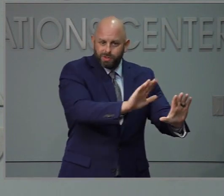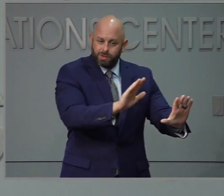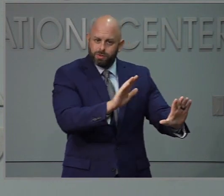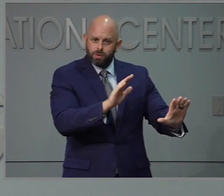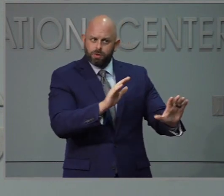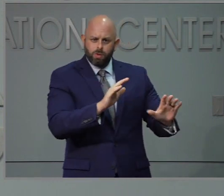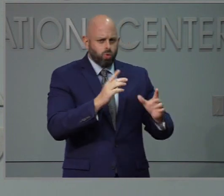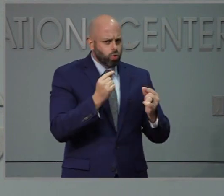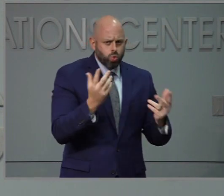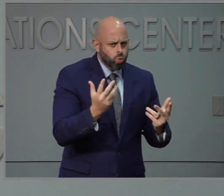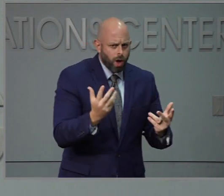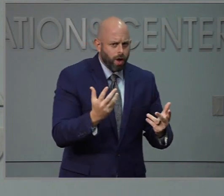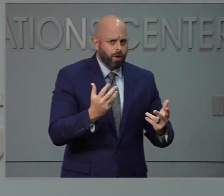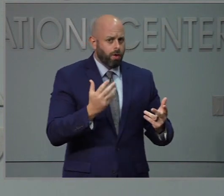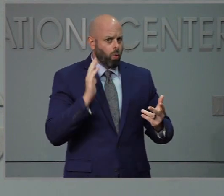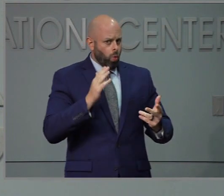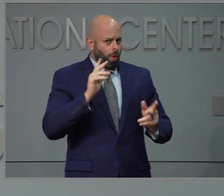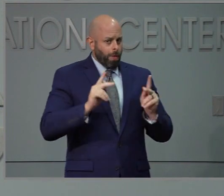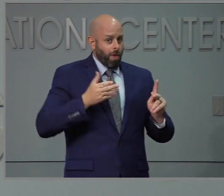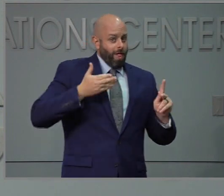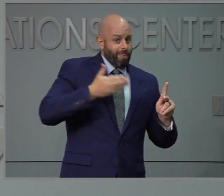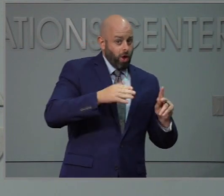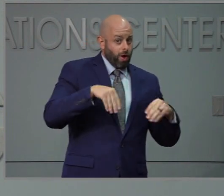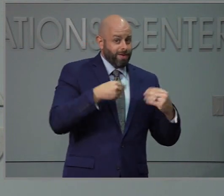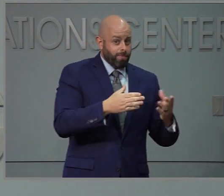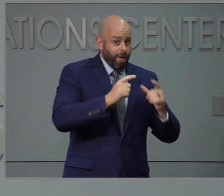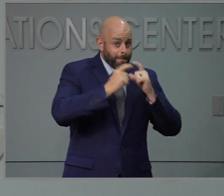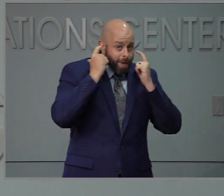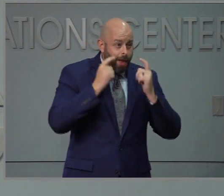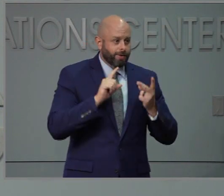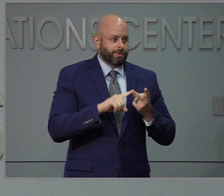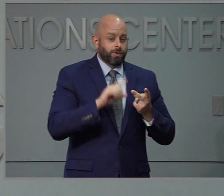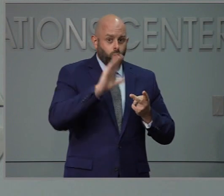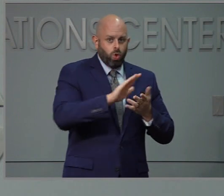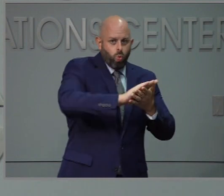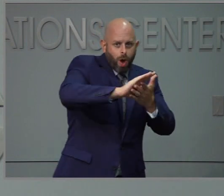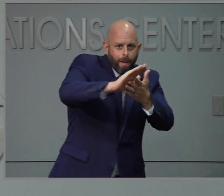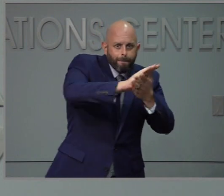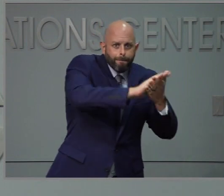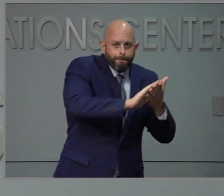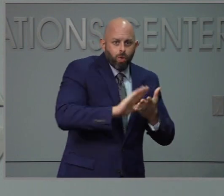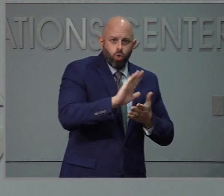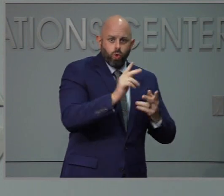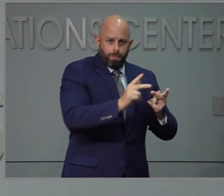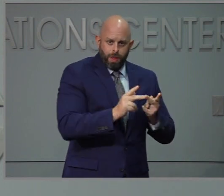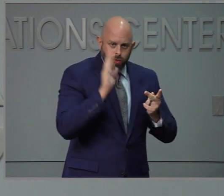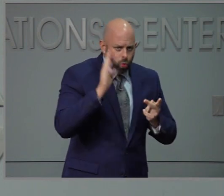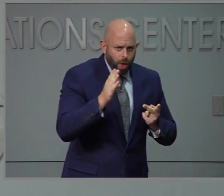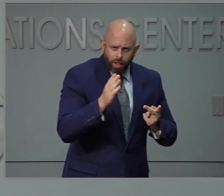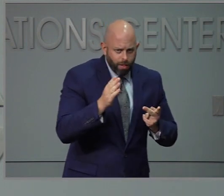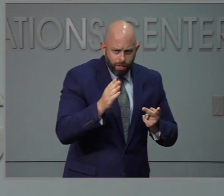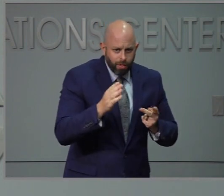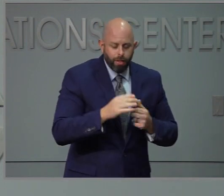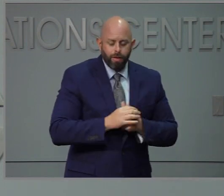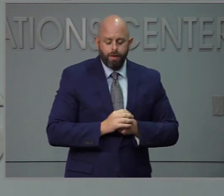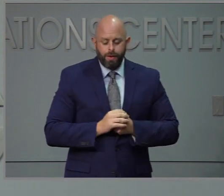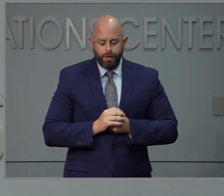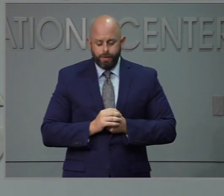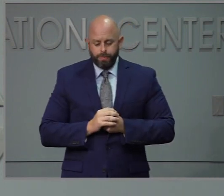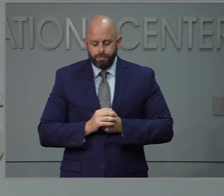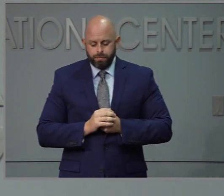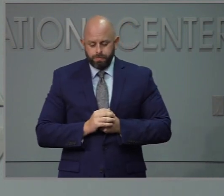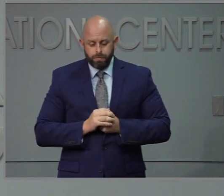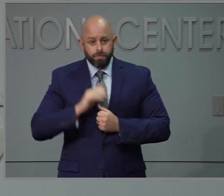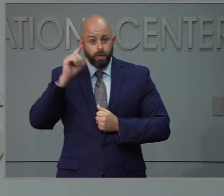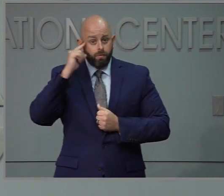desinfectados, desinfectados, van a dar una mascarilla por si no tienen una respuesta, todas esas cosas que acaba de decir es lo